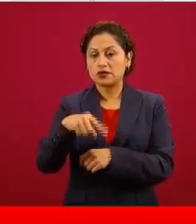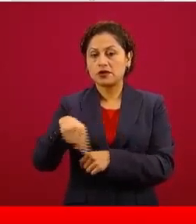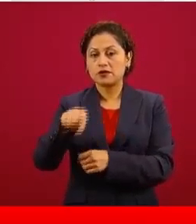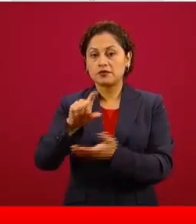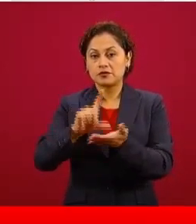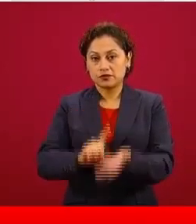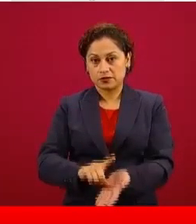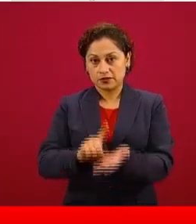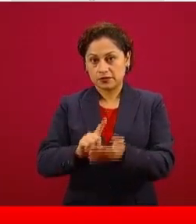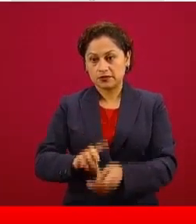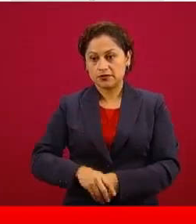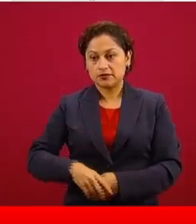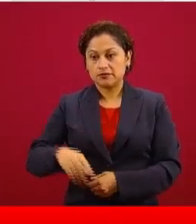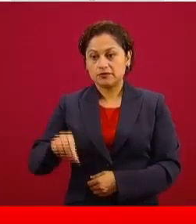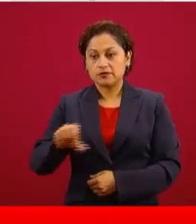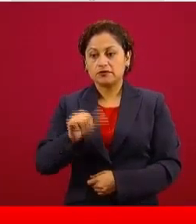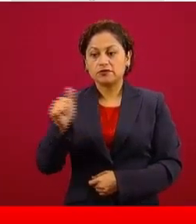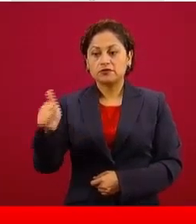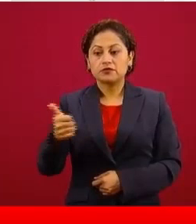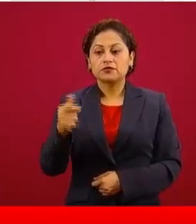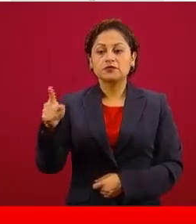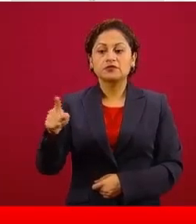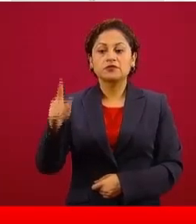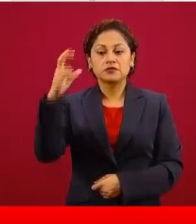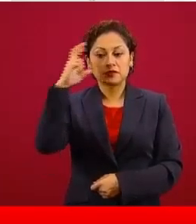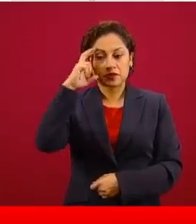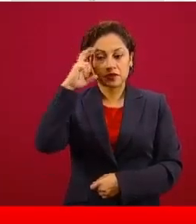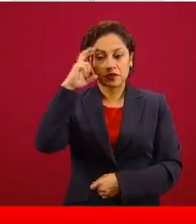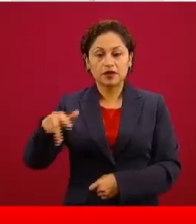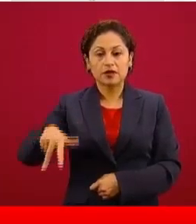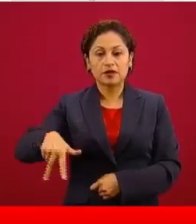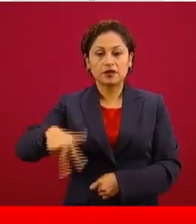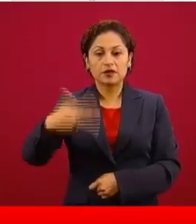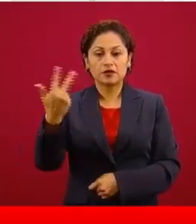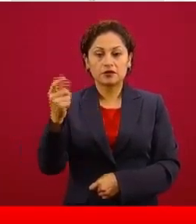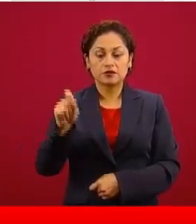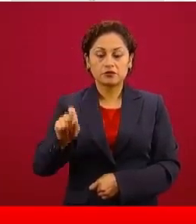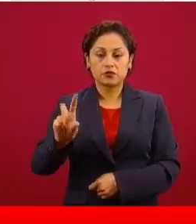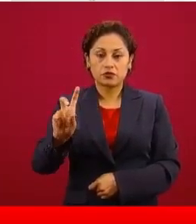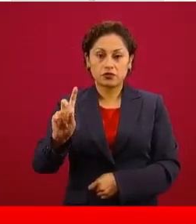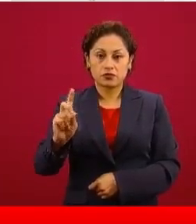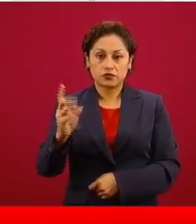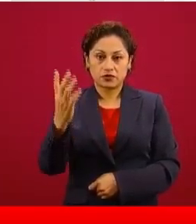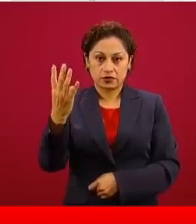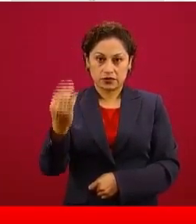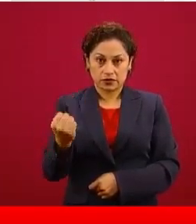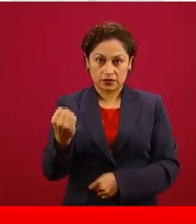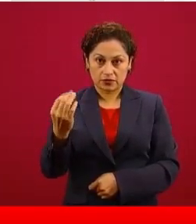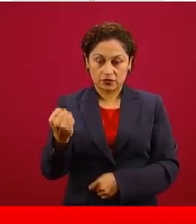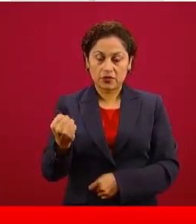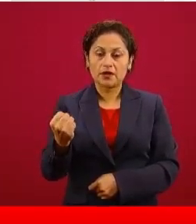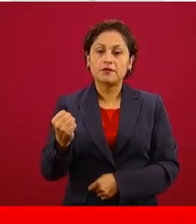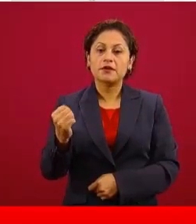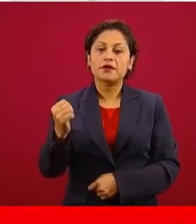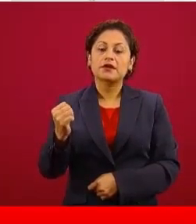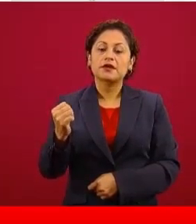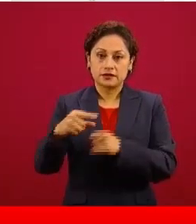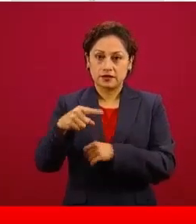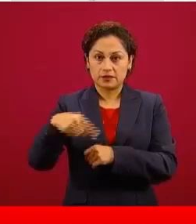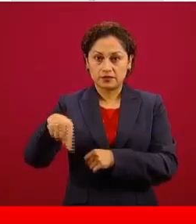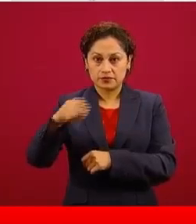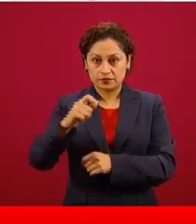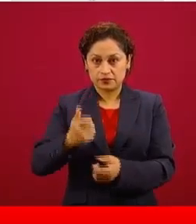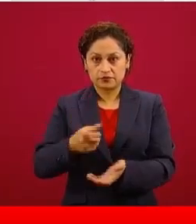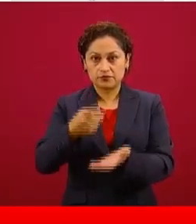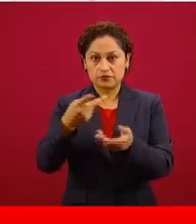servicio Tlaciaca SADCB 13 pesos con 39 centavos el precio al público.